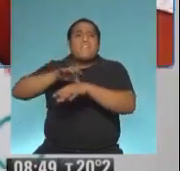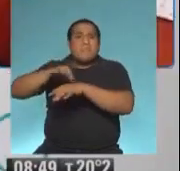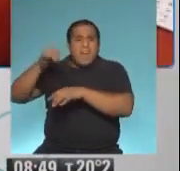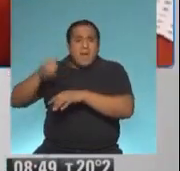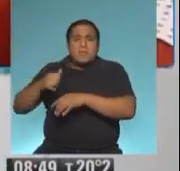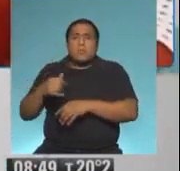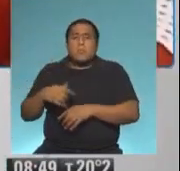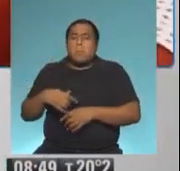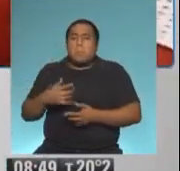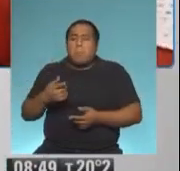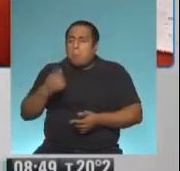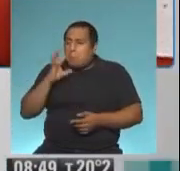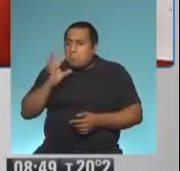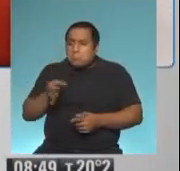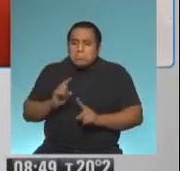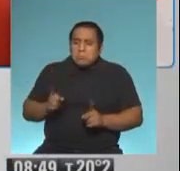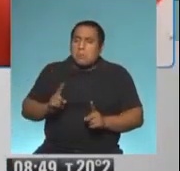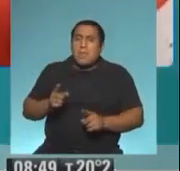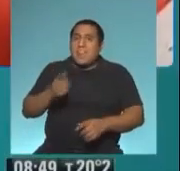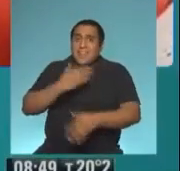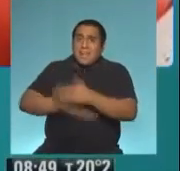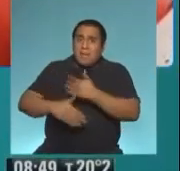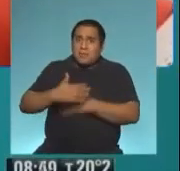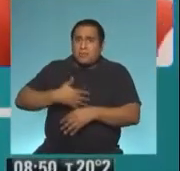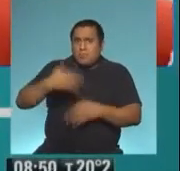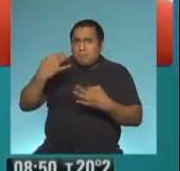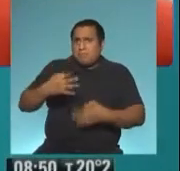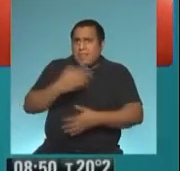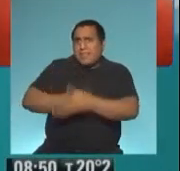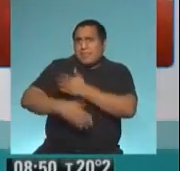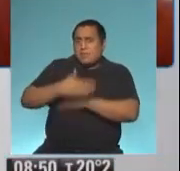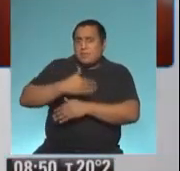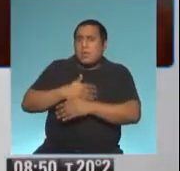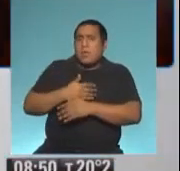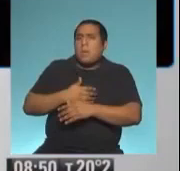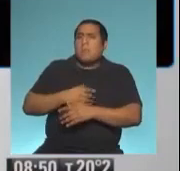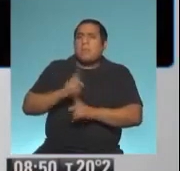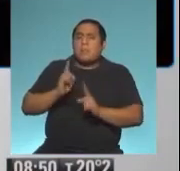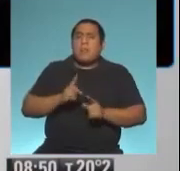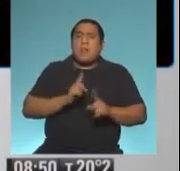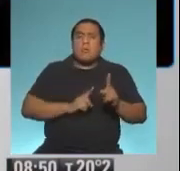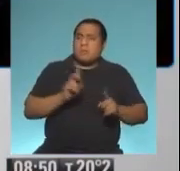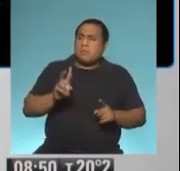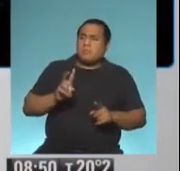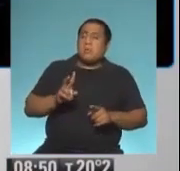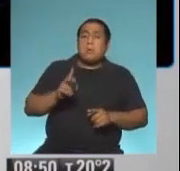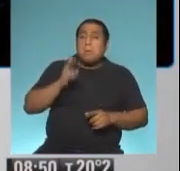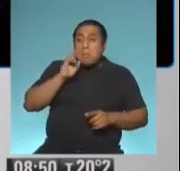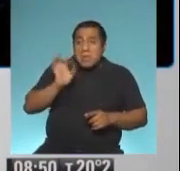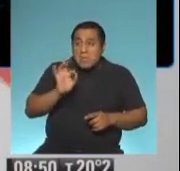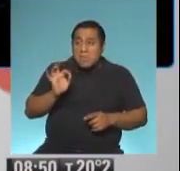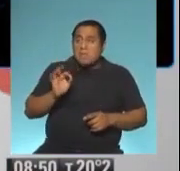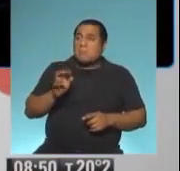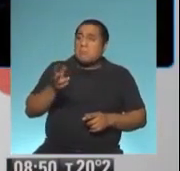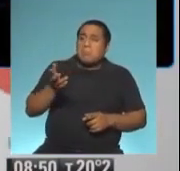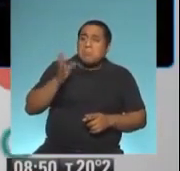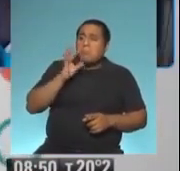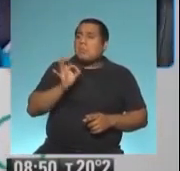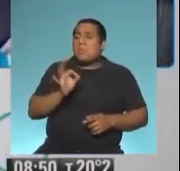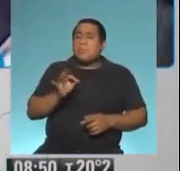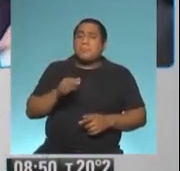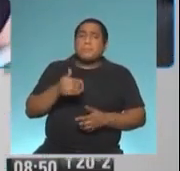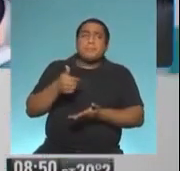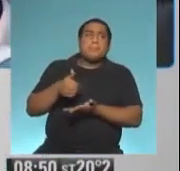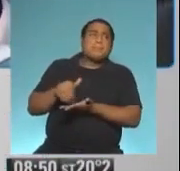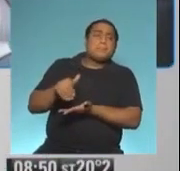silenciosas que son discapacitantes que también generan que son visibles, que no son visibles, por supuesto, la otra